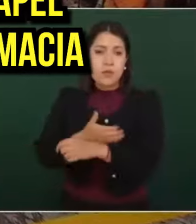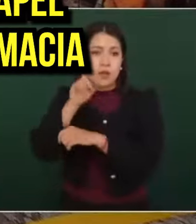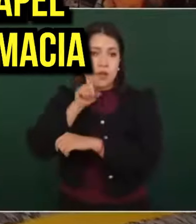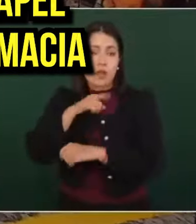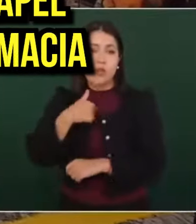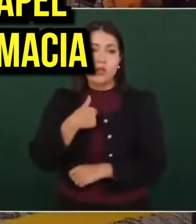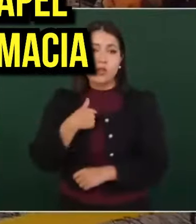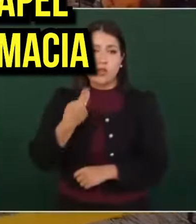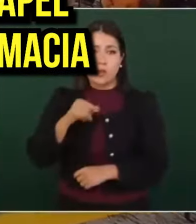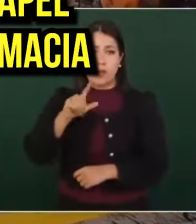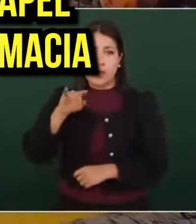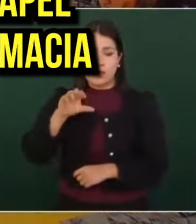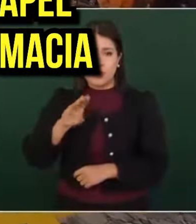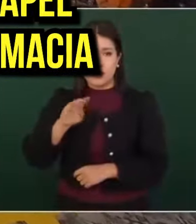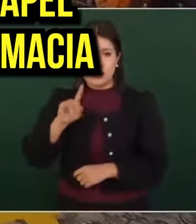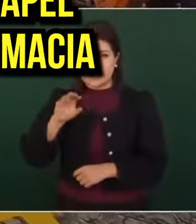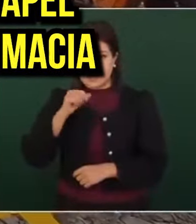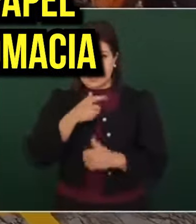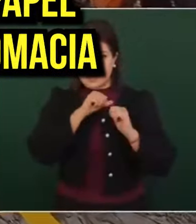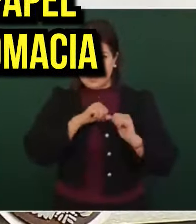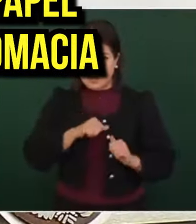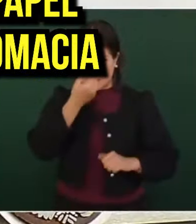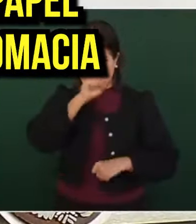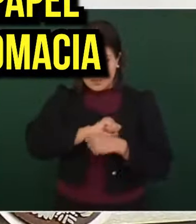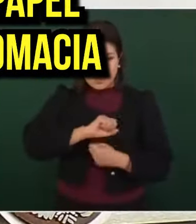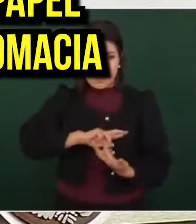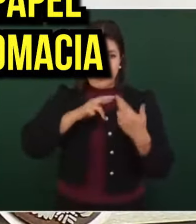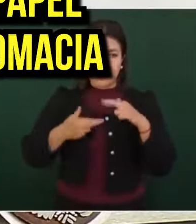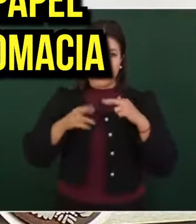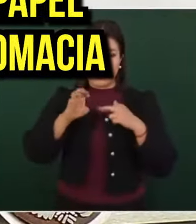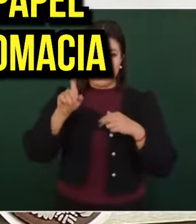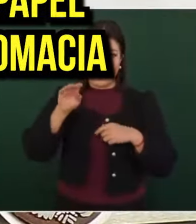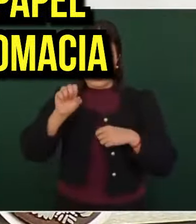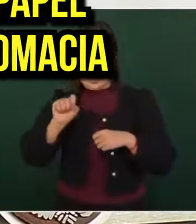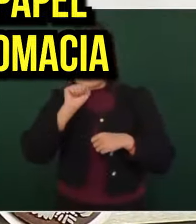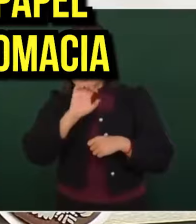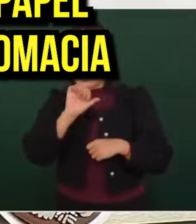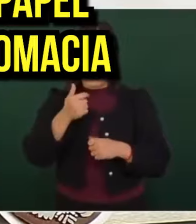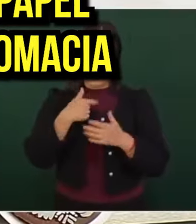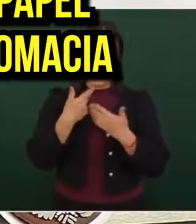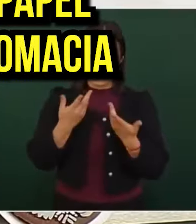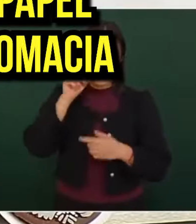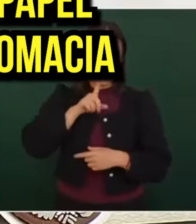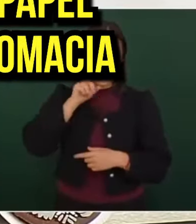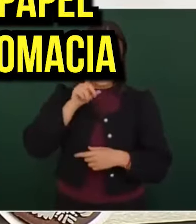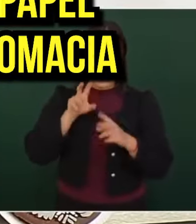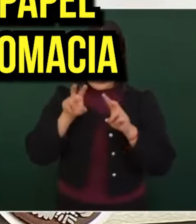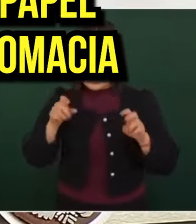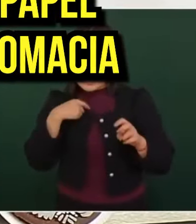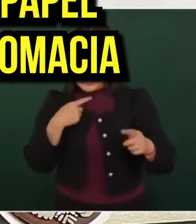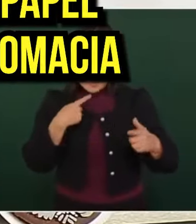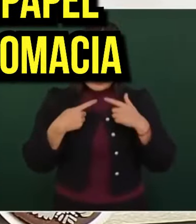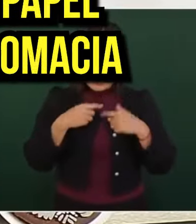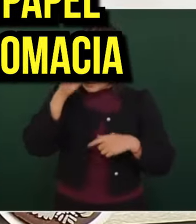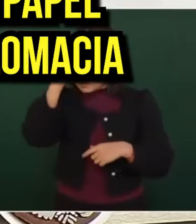Soy Alicia Bárcena, tengo el honor de encabezar la Secretaría de Relaciones Exteriores, gracias por su confianza. Las mujeres en la diplomacia han dejado huella,